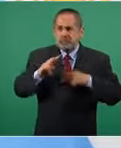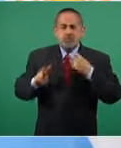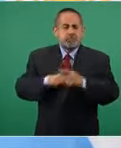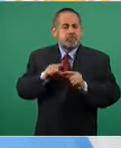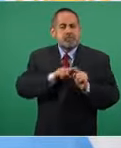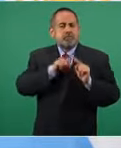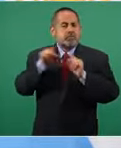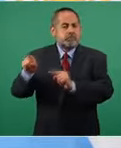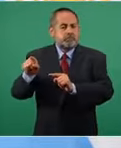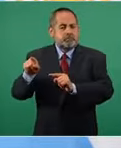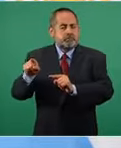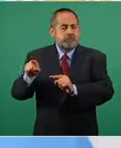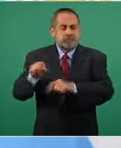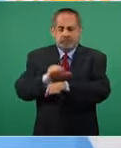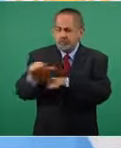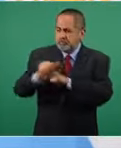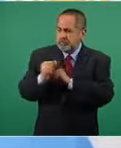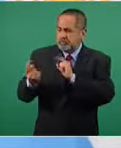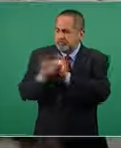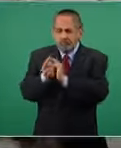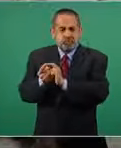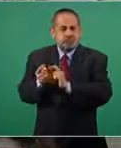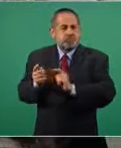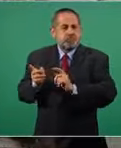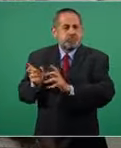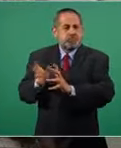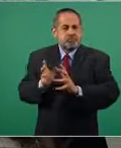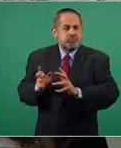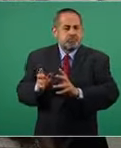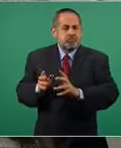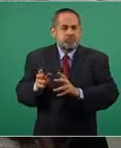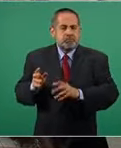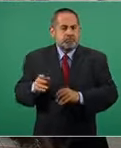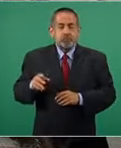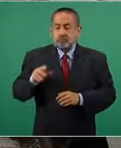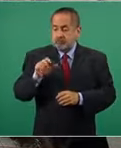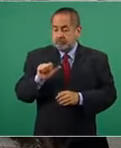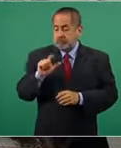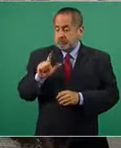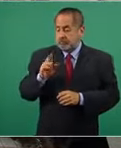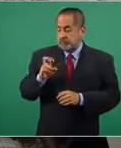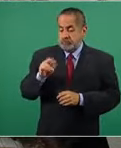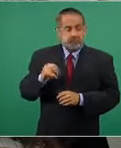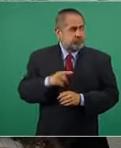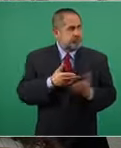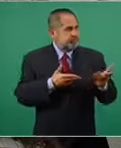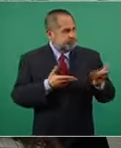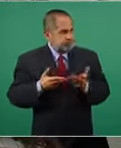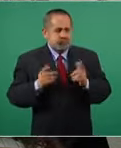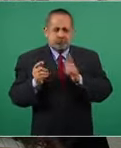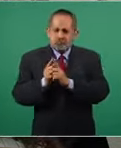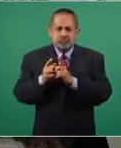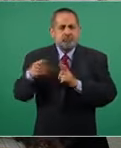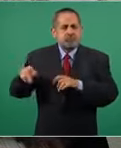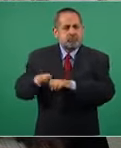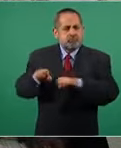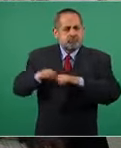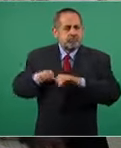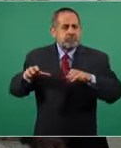y lo recibió Alberto y su equipo